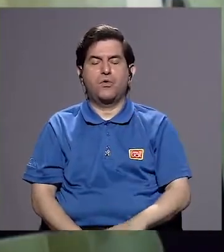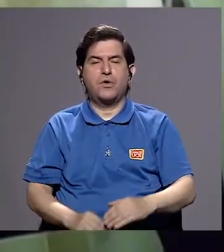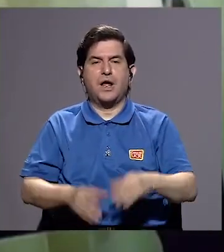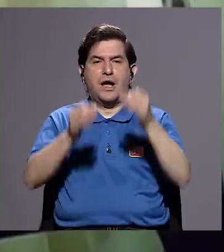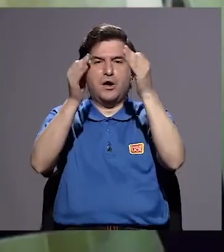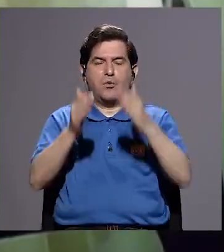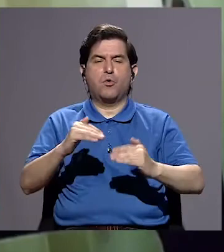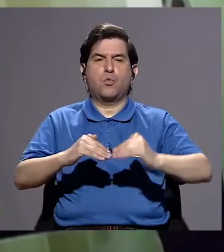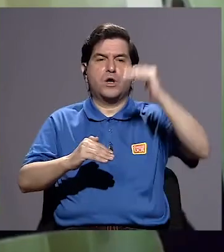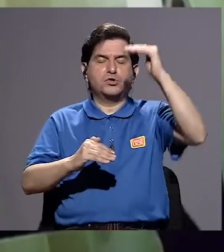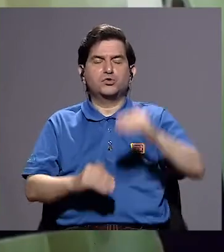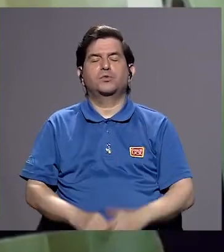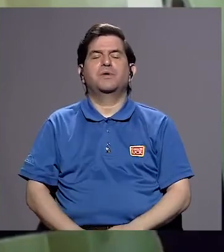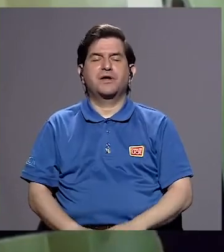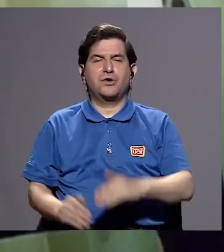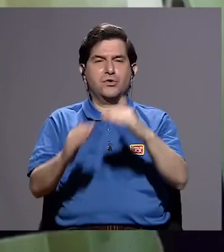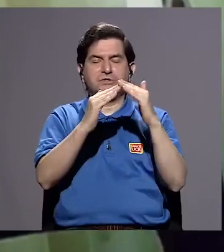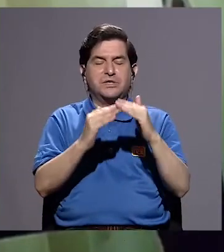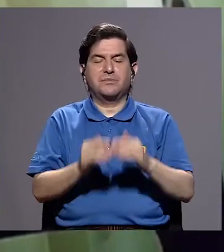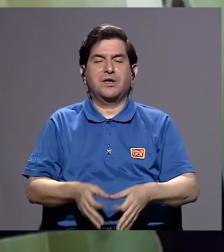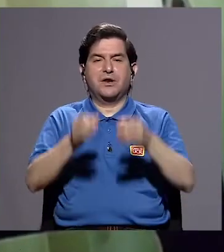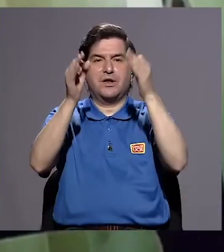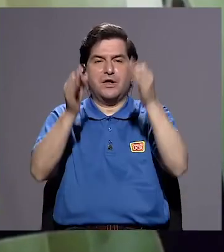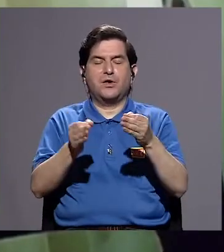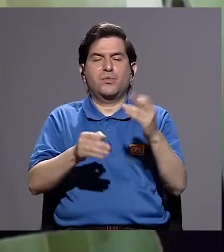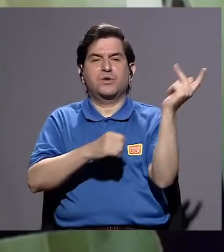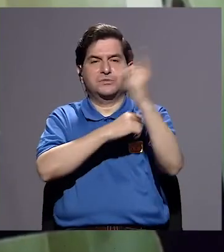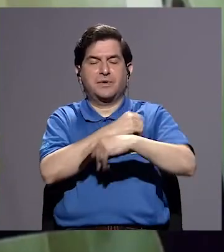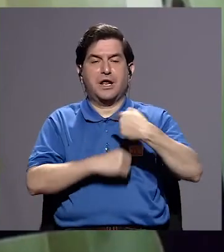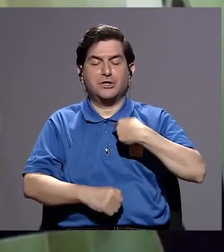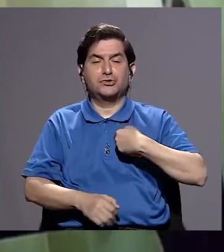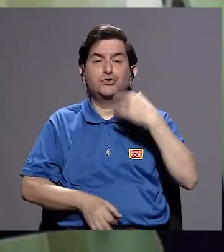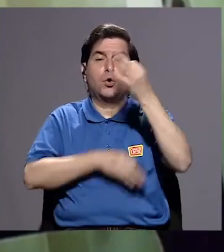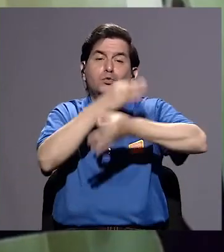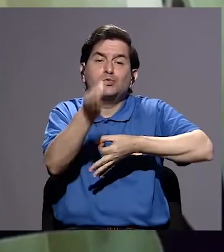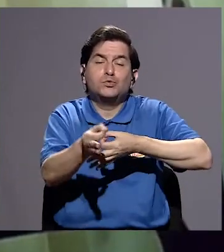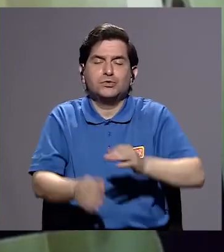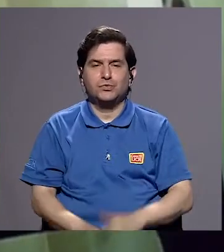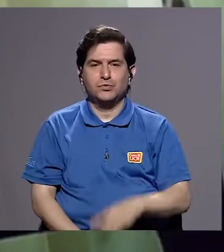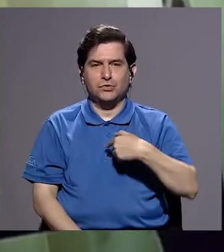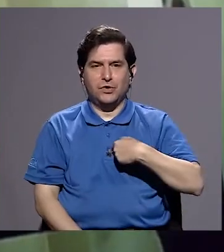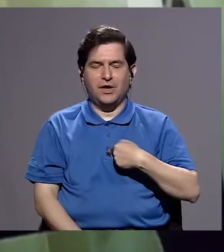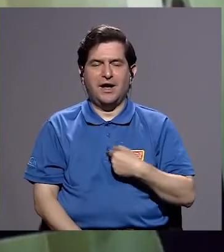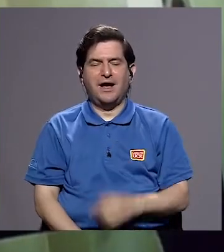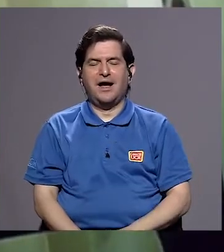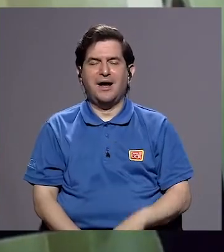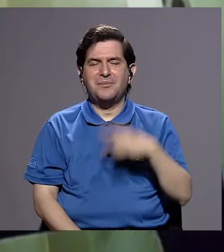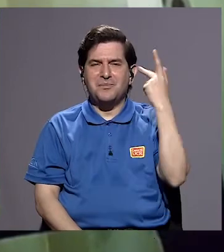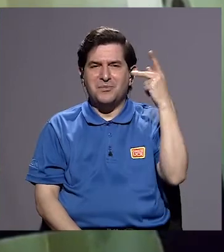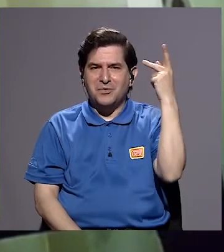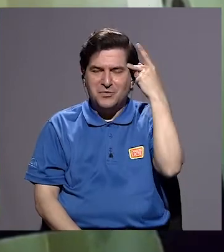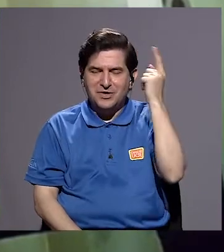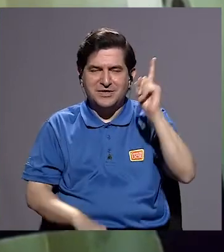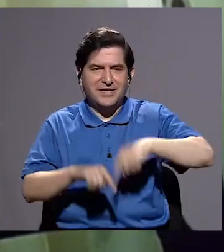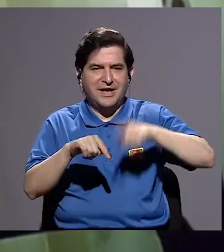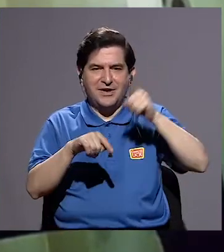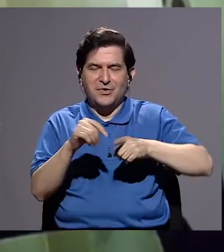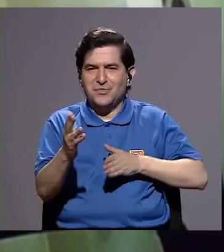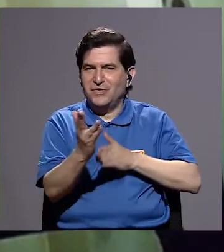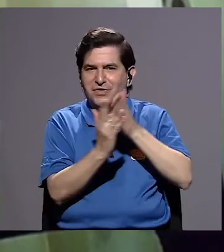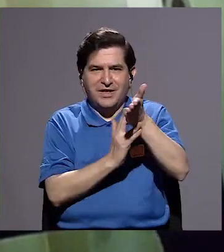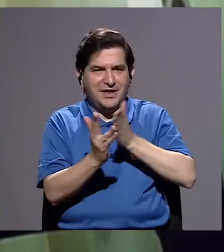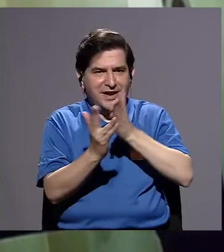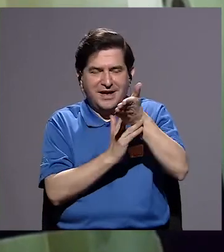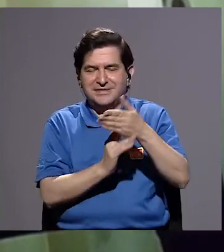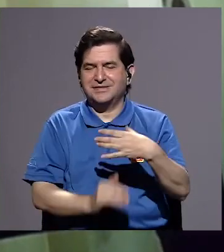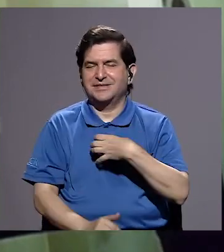juez superior civil y juez penal y todo suplente. ¿Por qué suplente? Porque como era política no podía aspirar